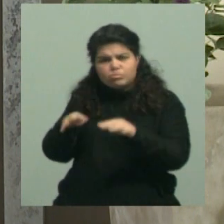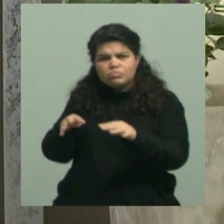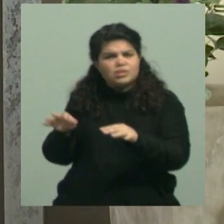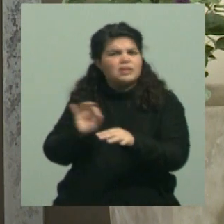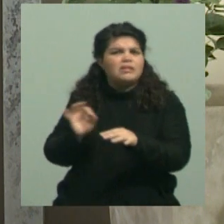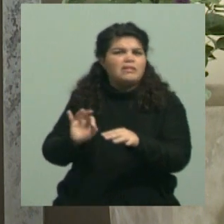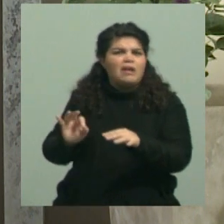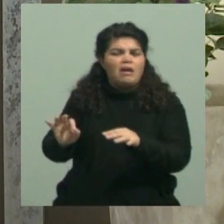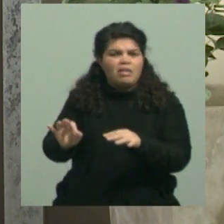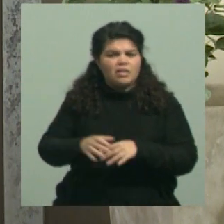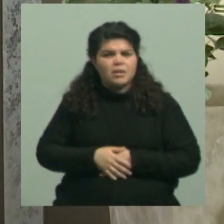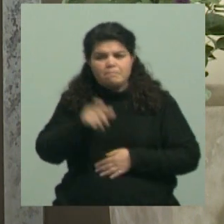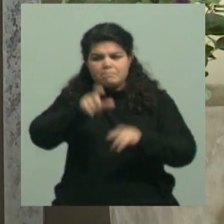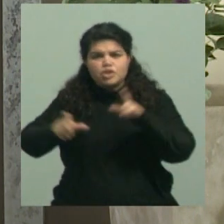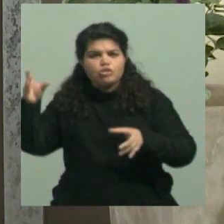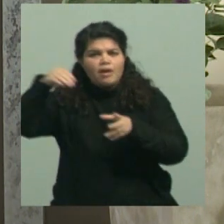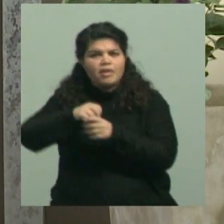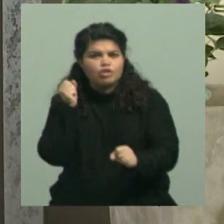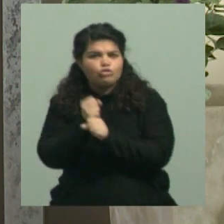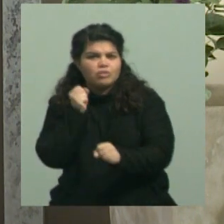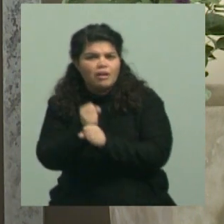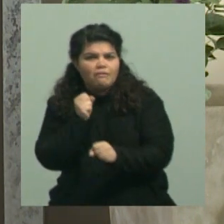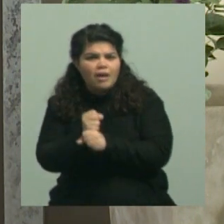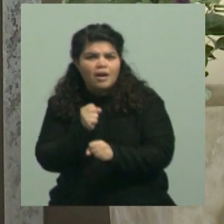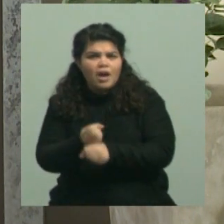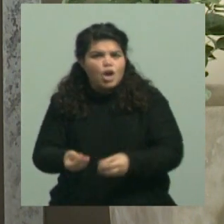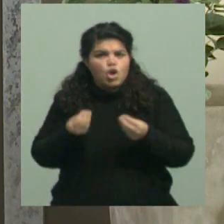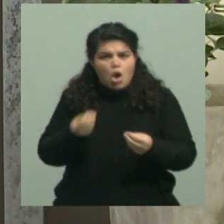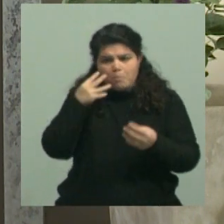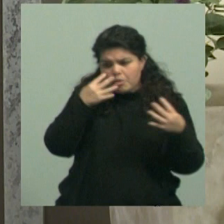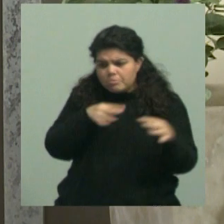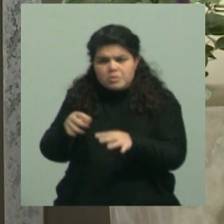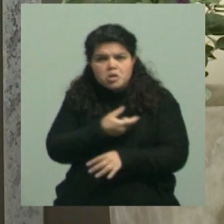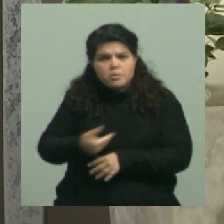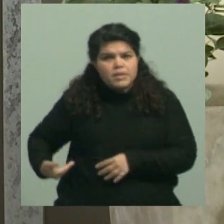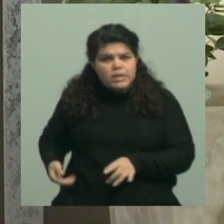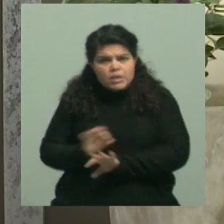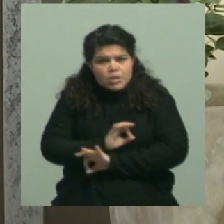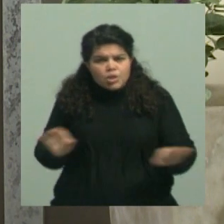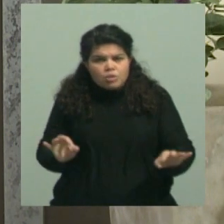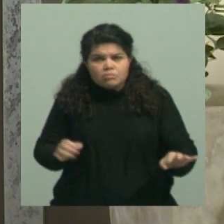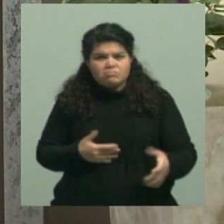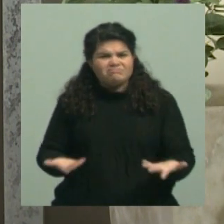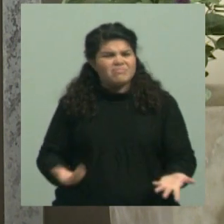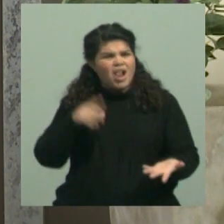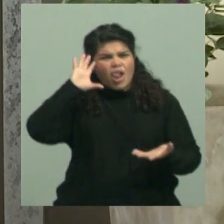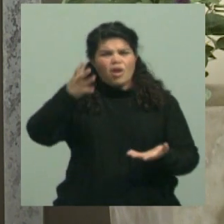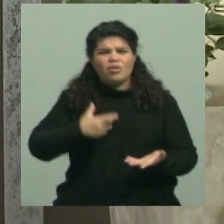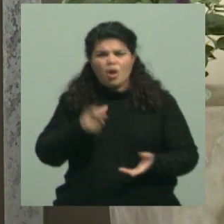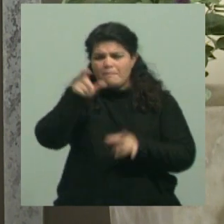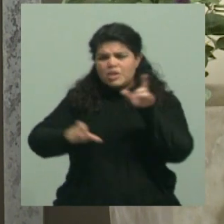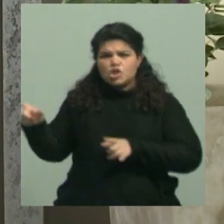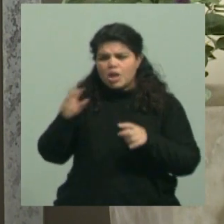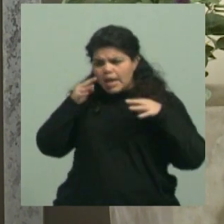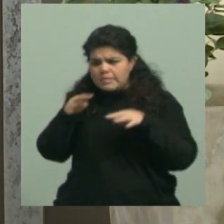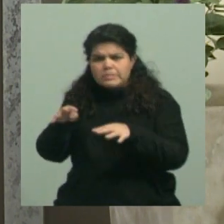universidades. Digo, es difícil pensar en universidades que funcionen sin esa pata que es fundamental. Digo, está